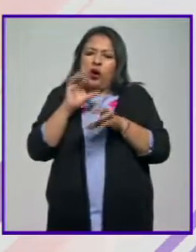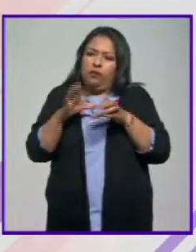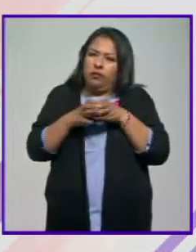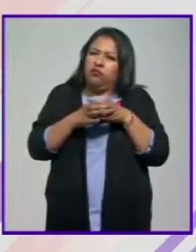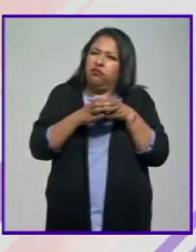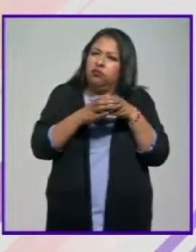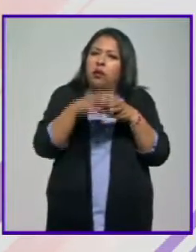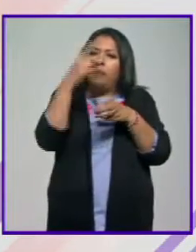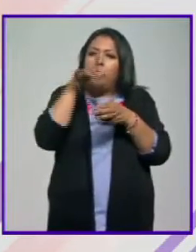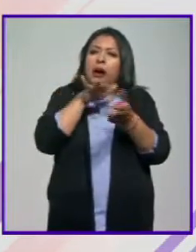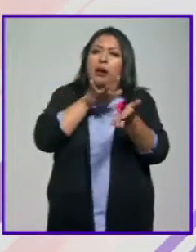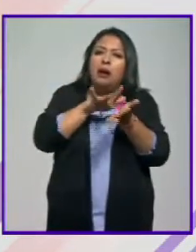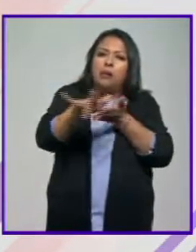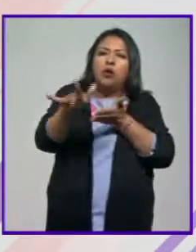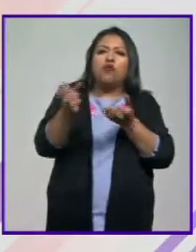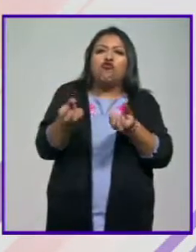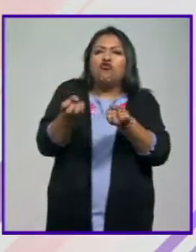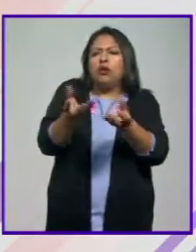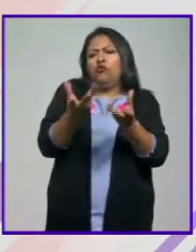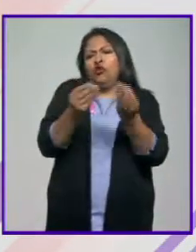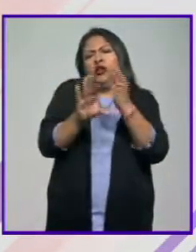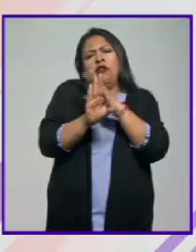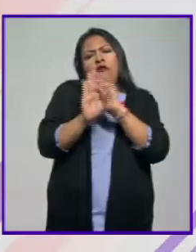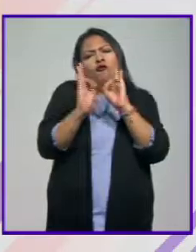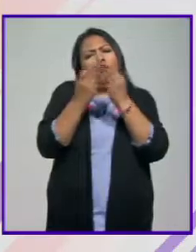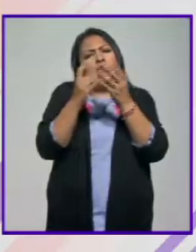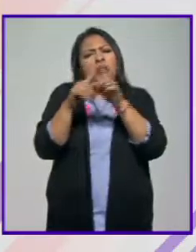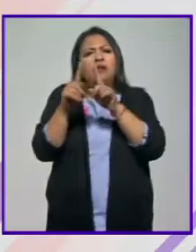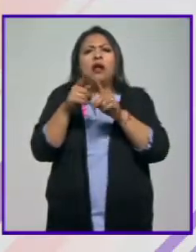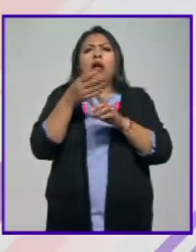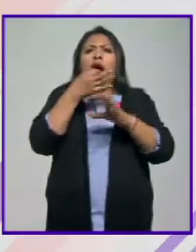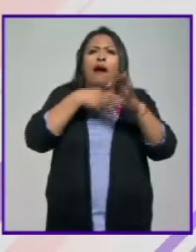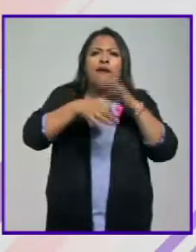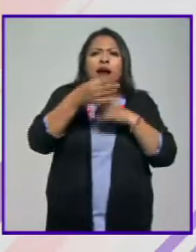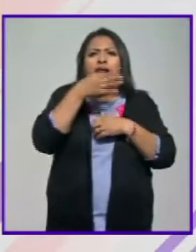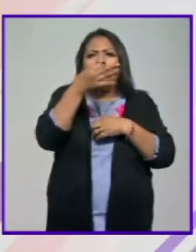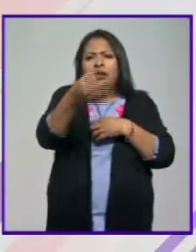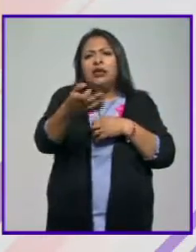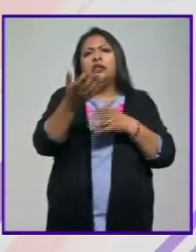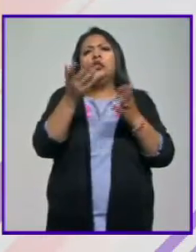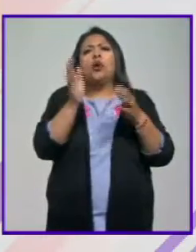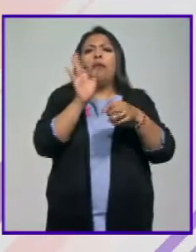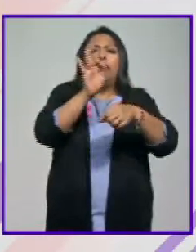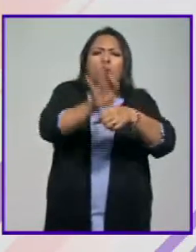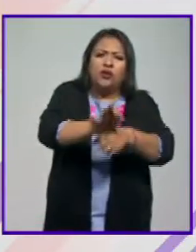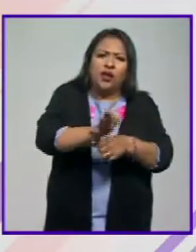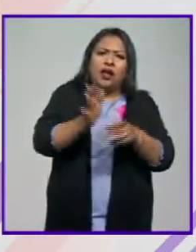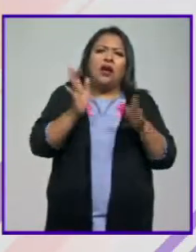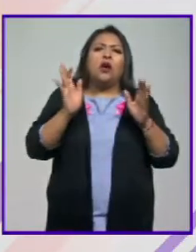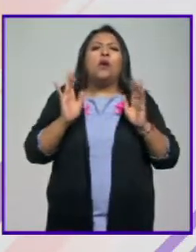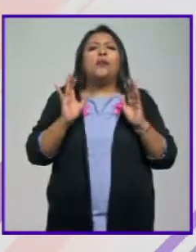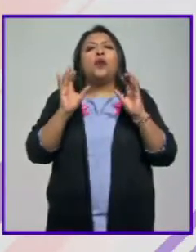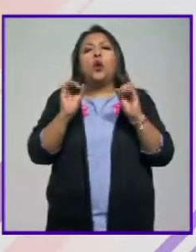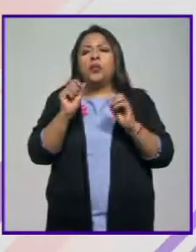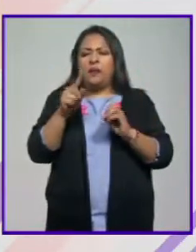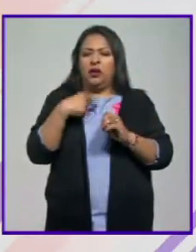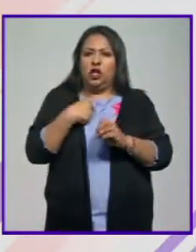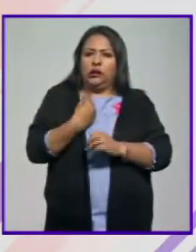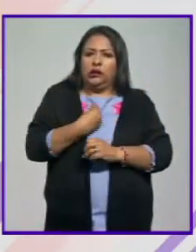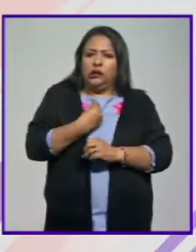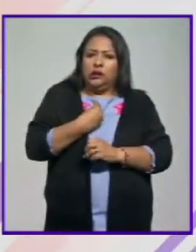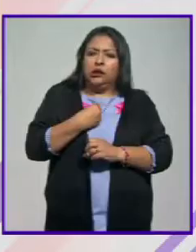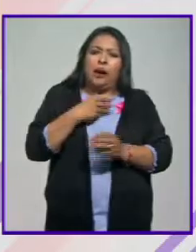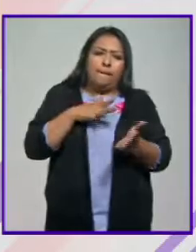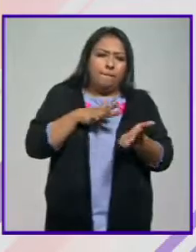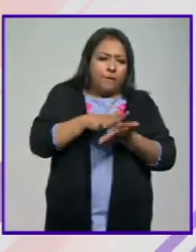para contribuir de muchas maneras, enviando mensajes, protegiendo, también resistiendo, dando